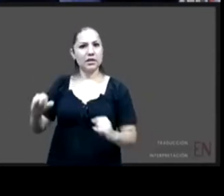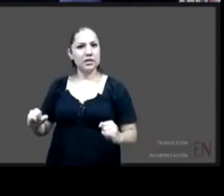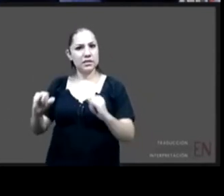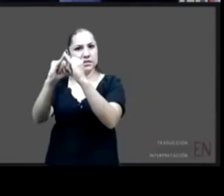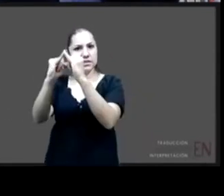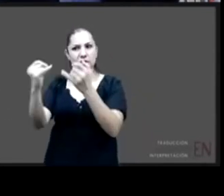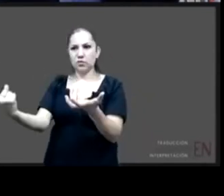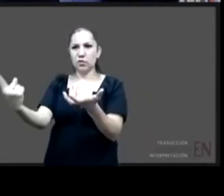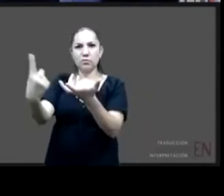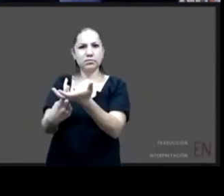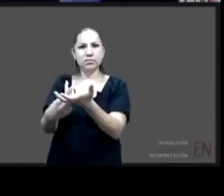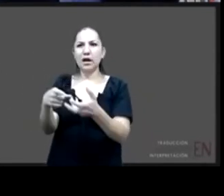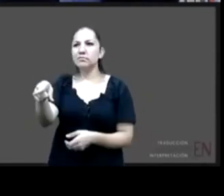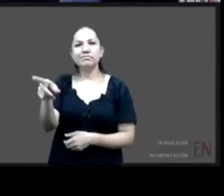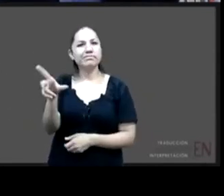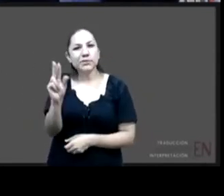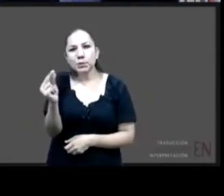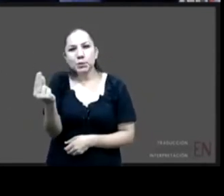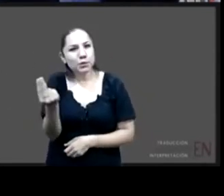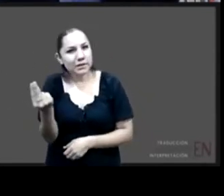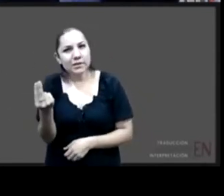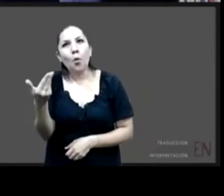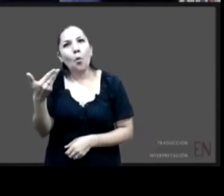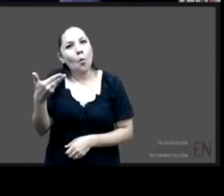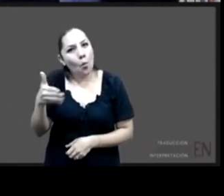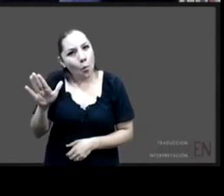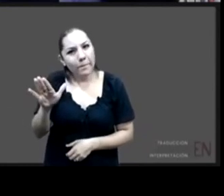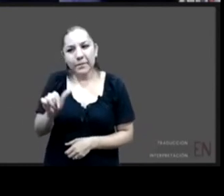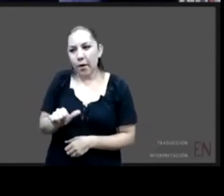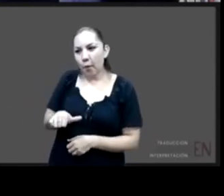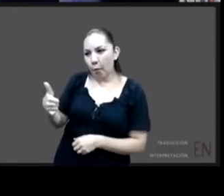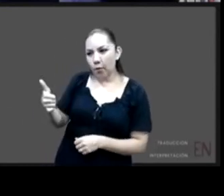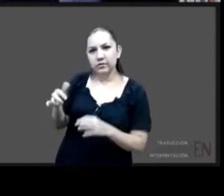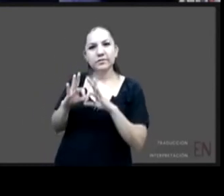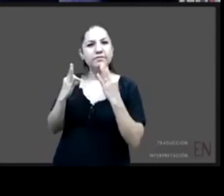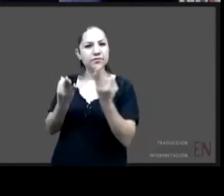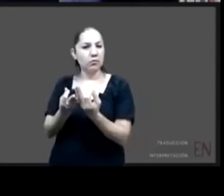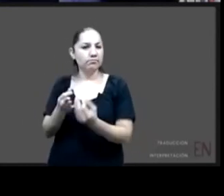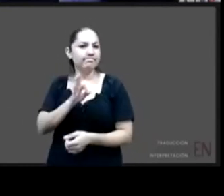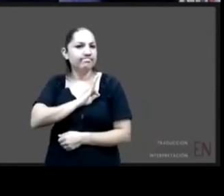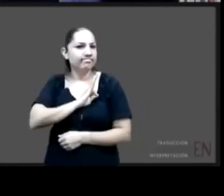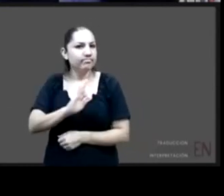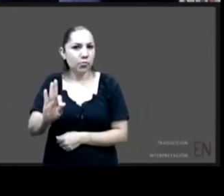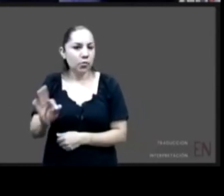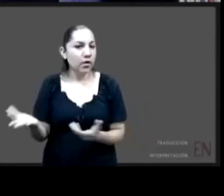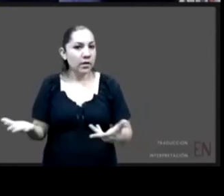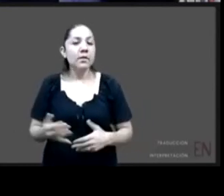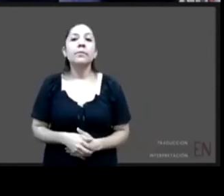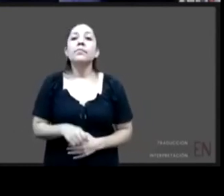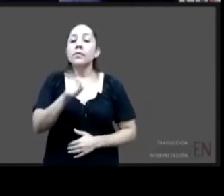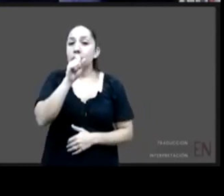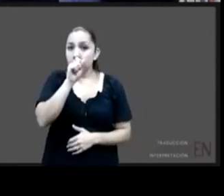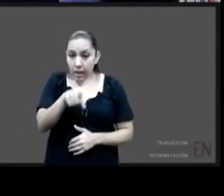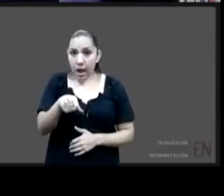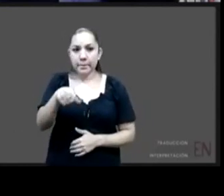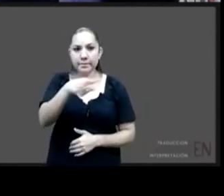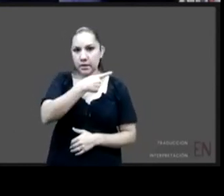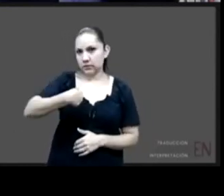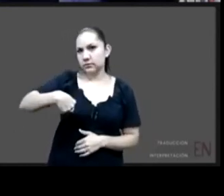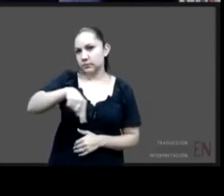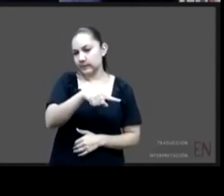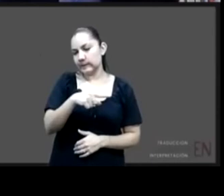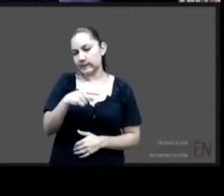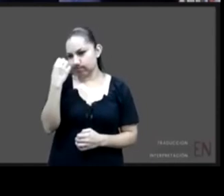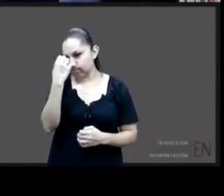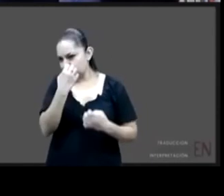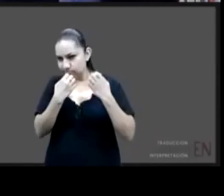residencial y también vemos que hay niños que habiendo llegado al cuidado residencial